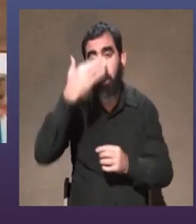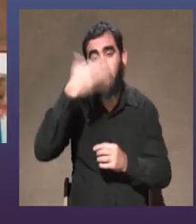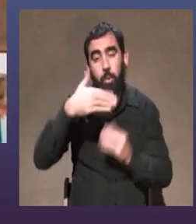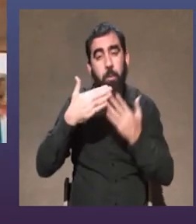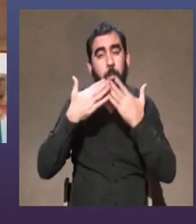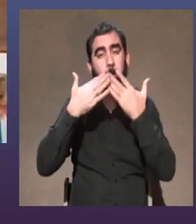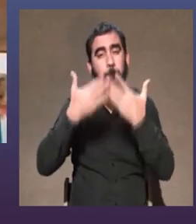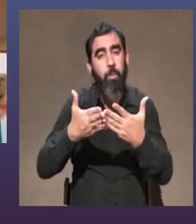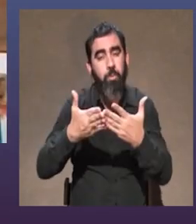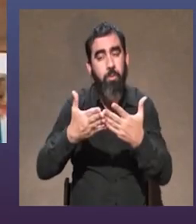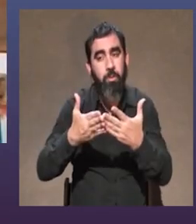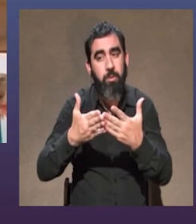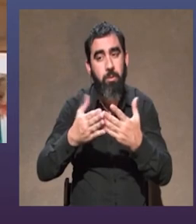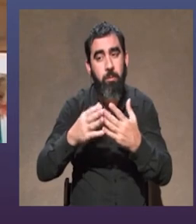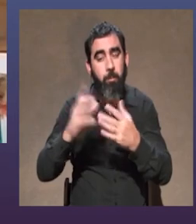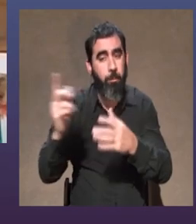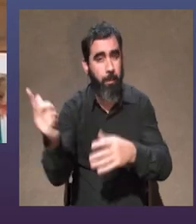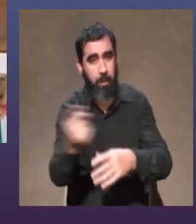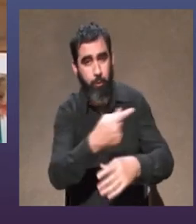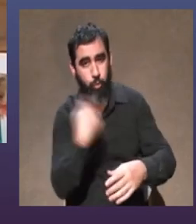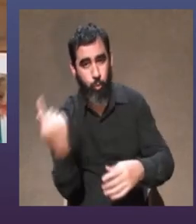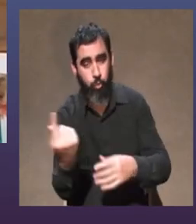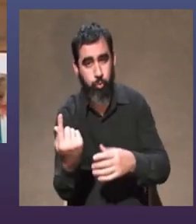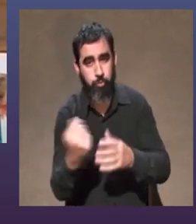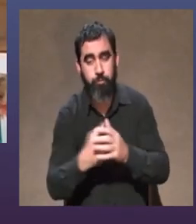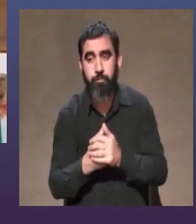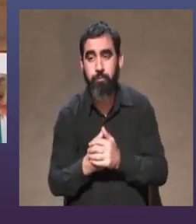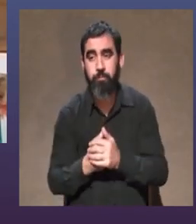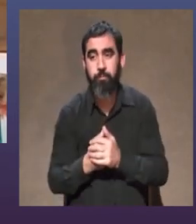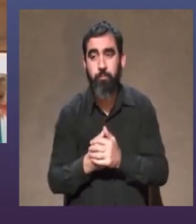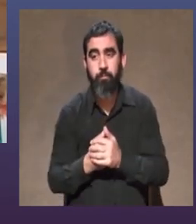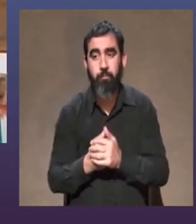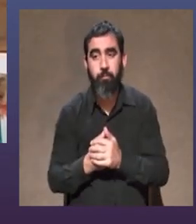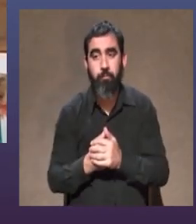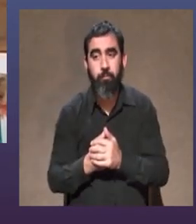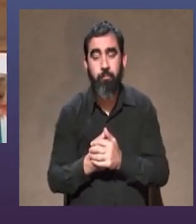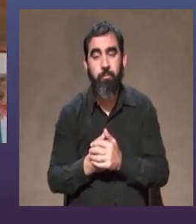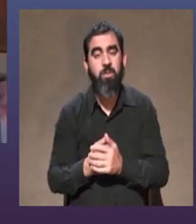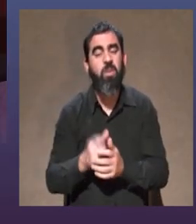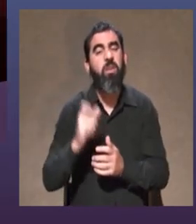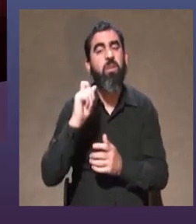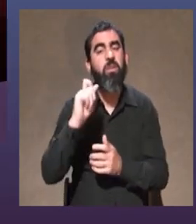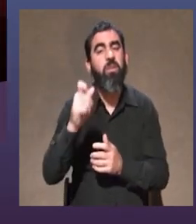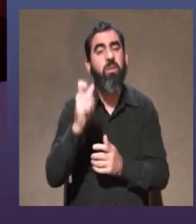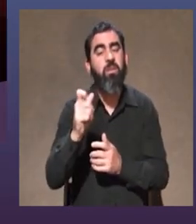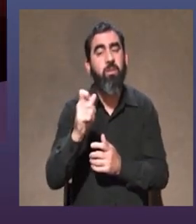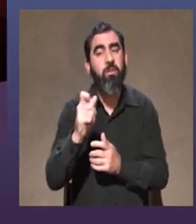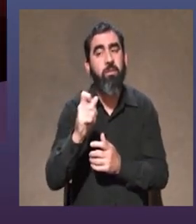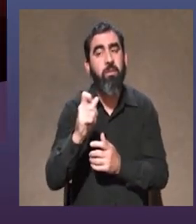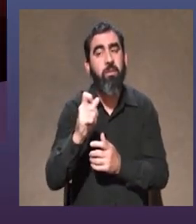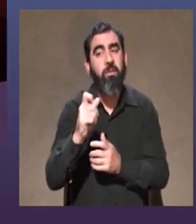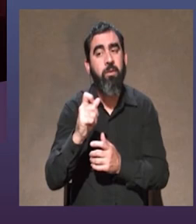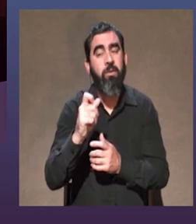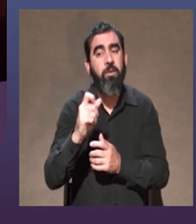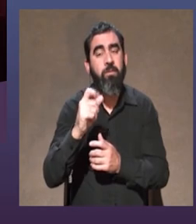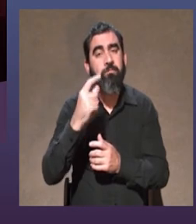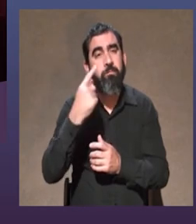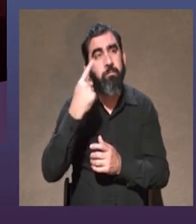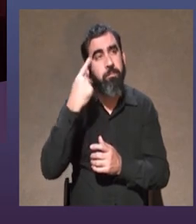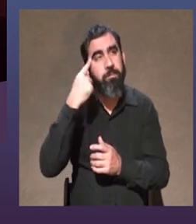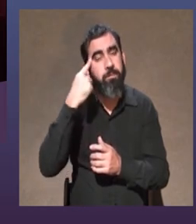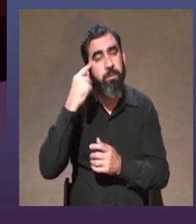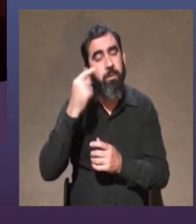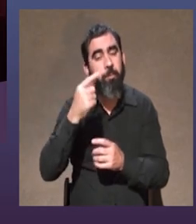con la última pregunta y es una pregunta para todos y todas ¿quiénes han sido los